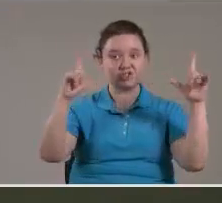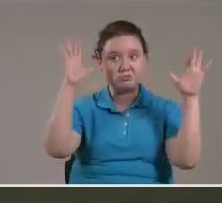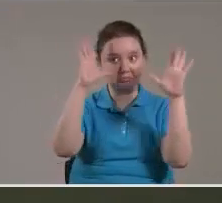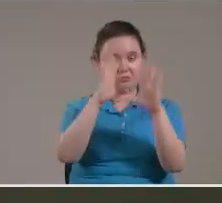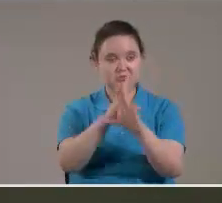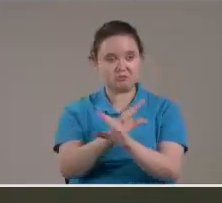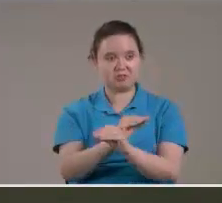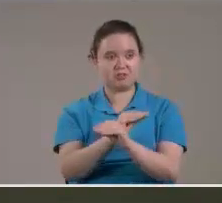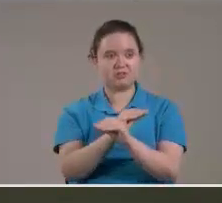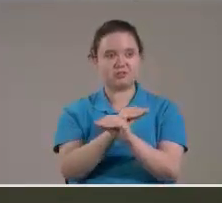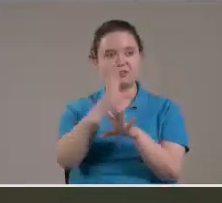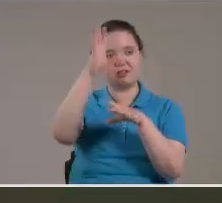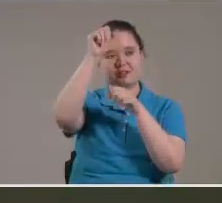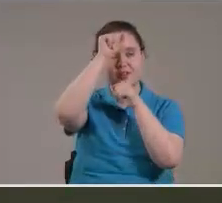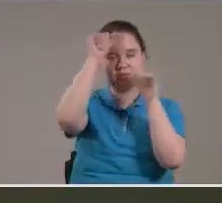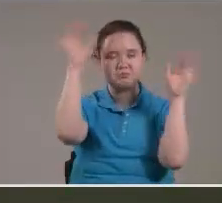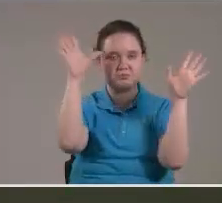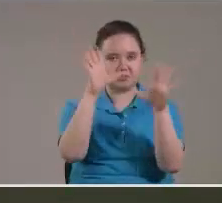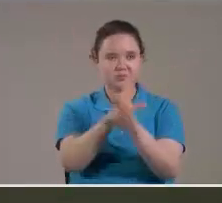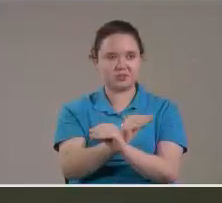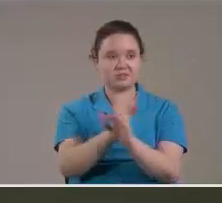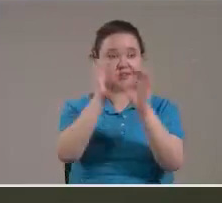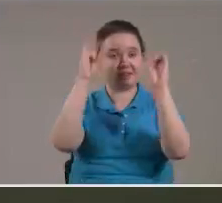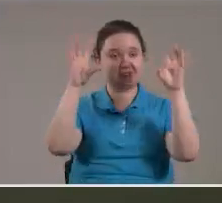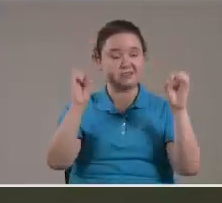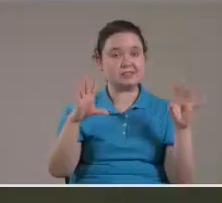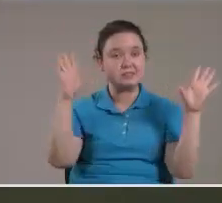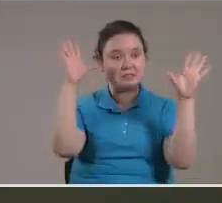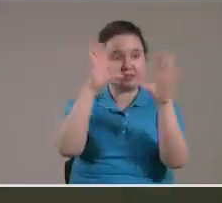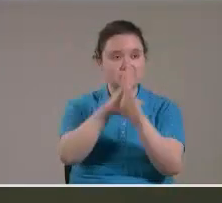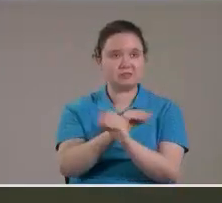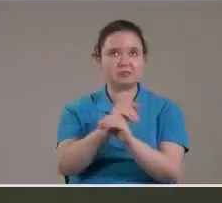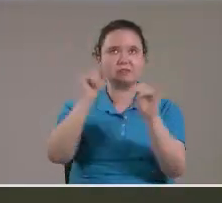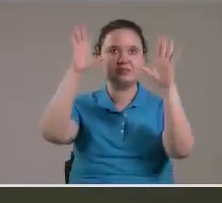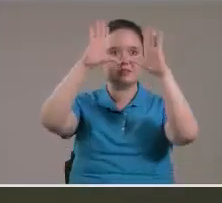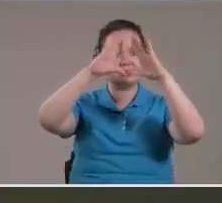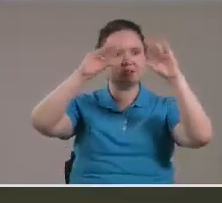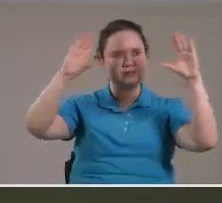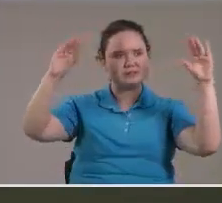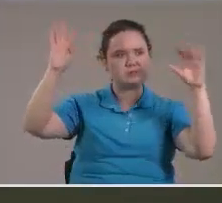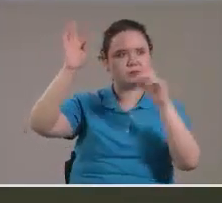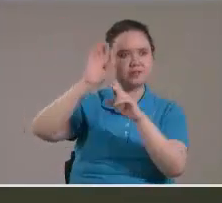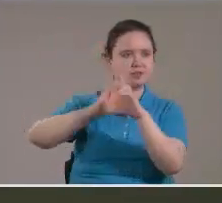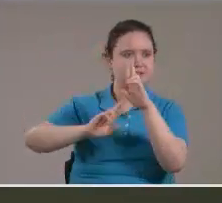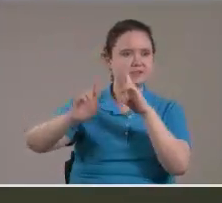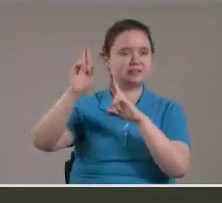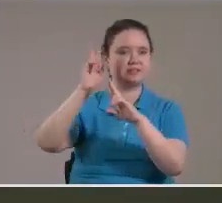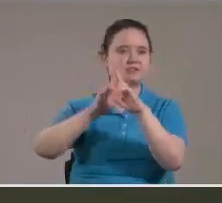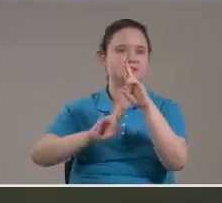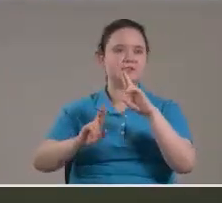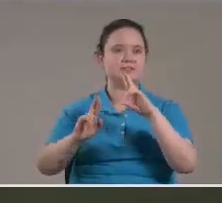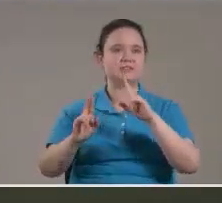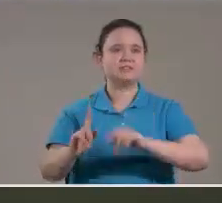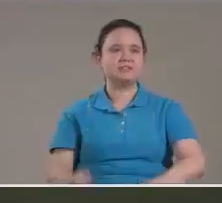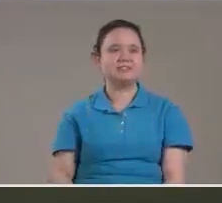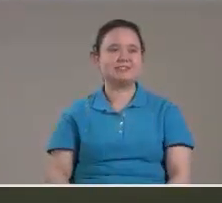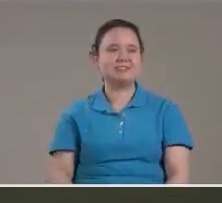Y la luna Y las estrellas Y vuelvan las nubes Tras la lluvia Uy Antes de que llueva